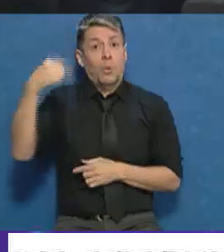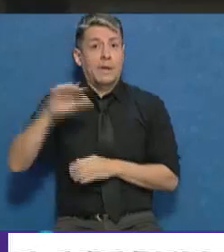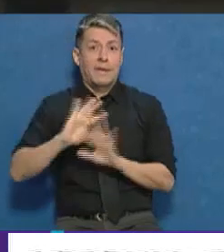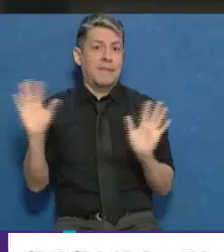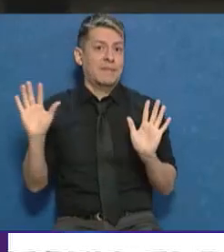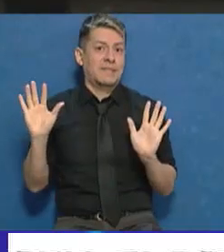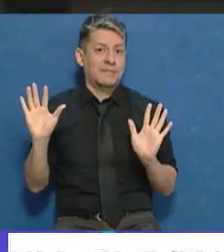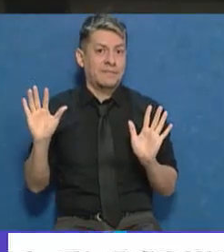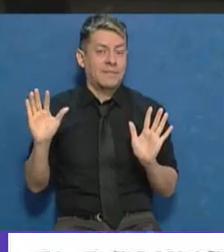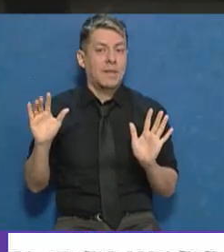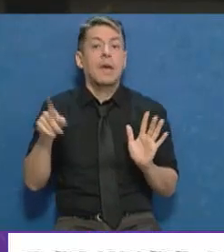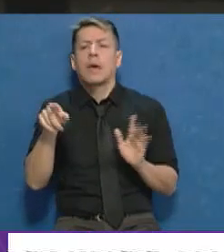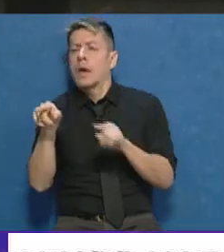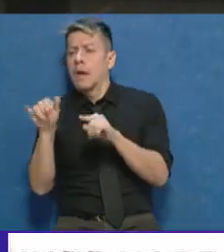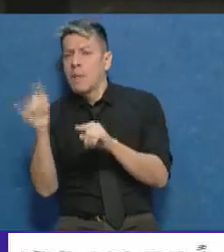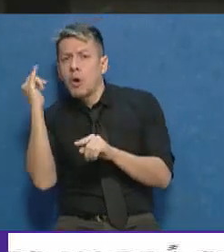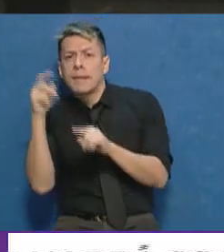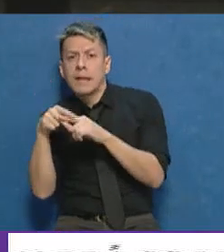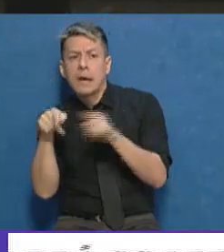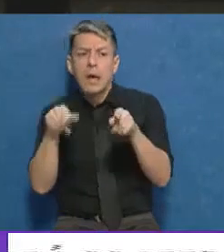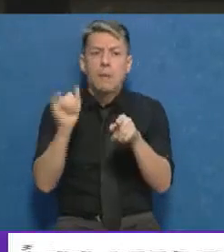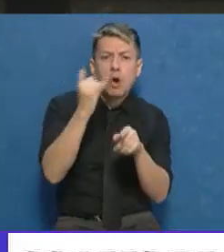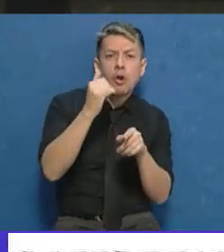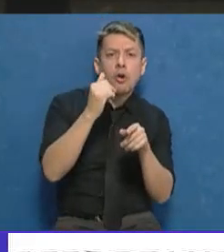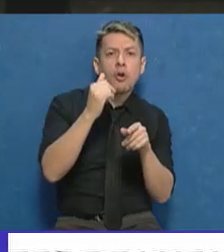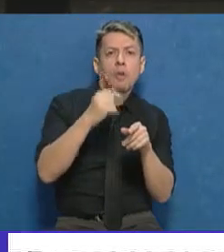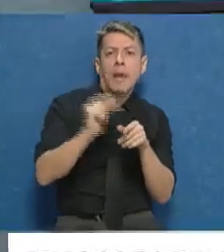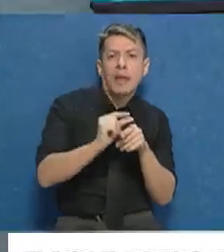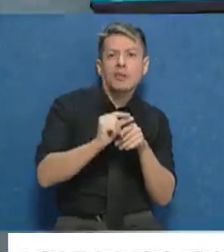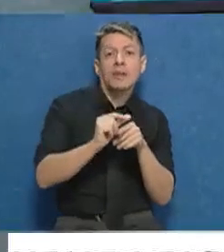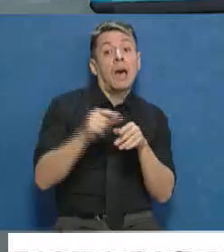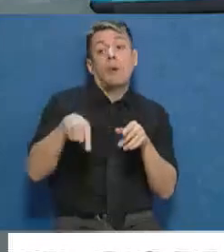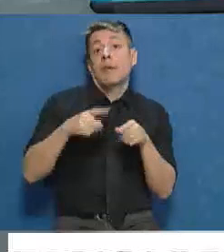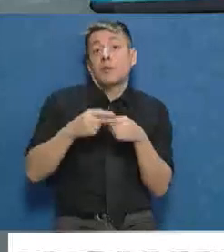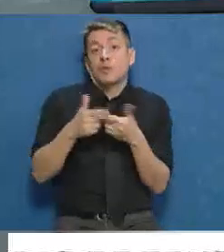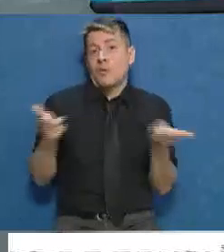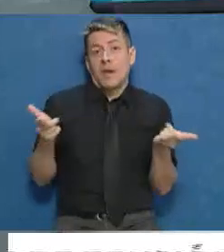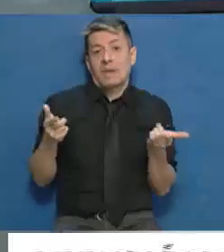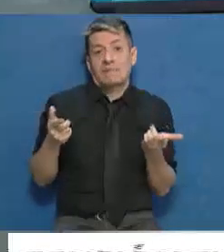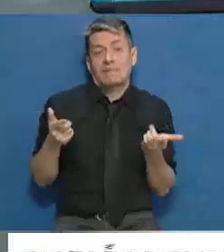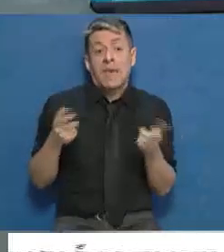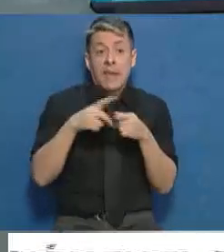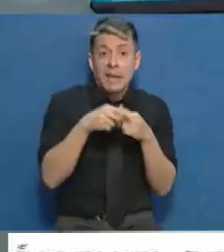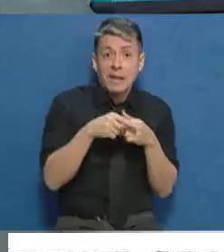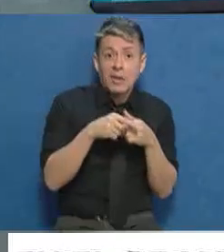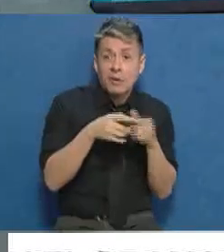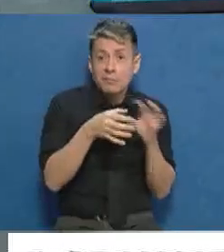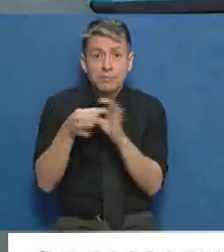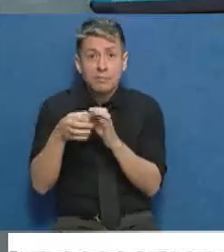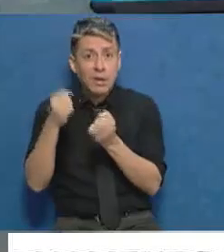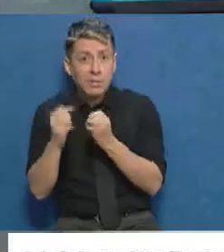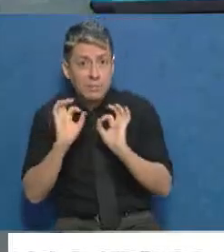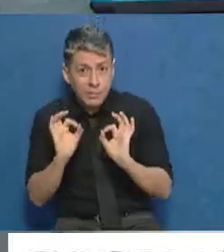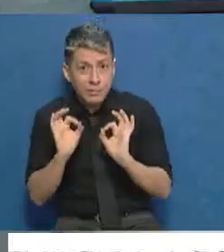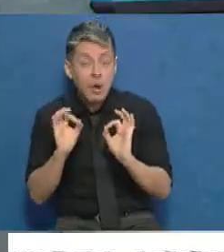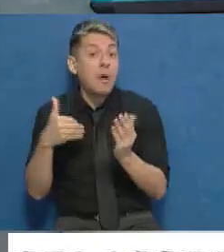características técnicas, unos pesitos más, pesitos más. Acá no hay posibilidad de discusión. Si lo técnico se ajusta, lo que